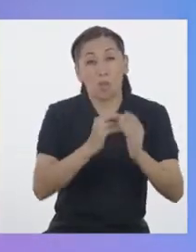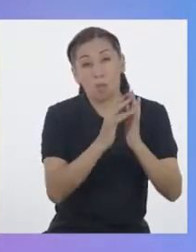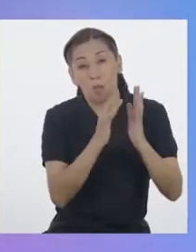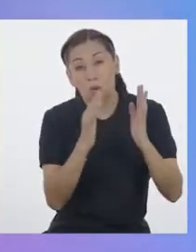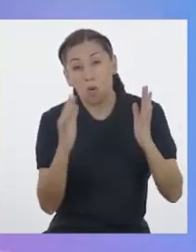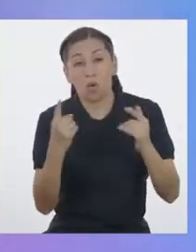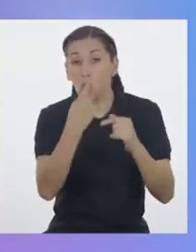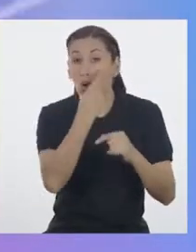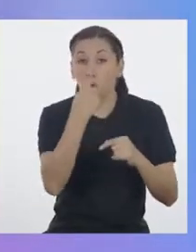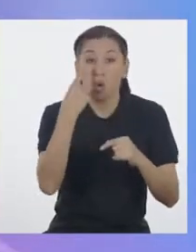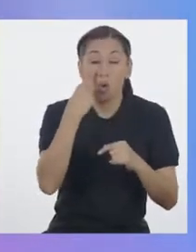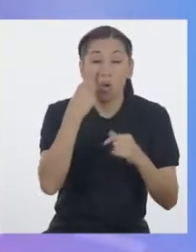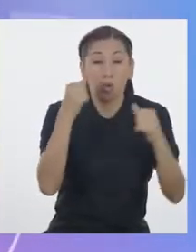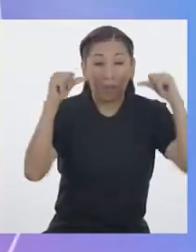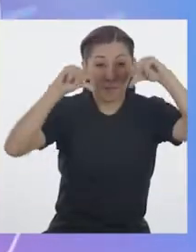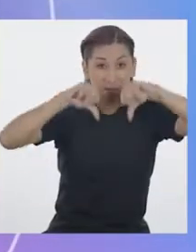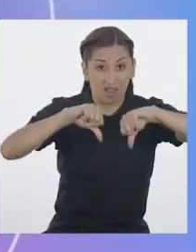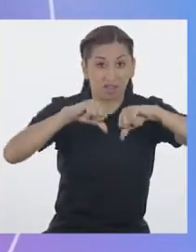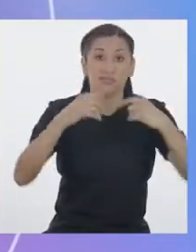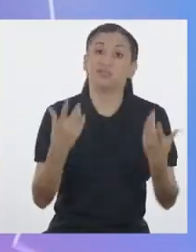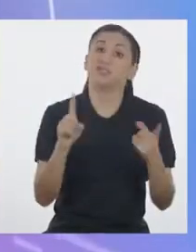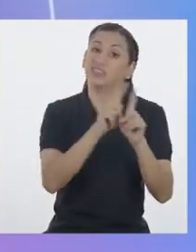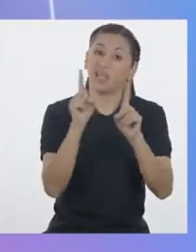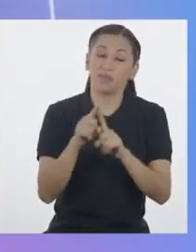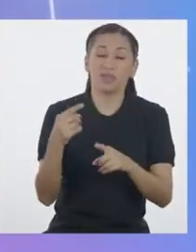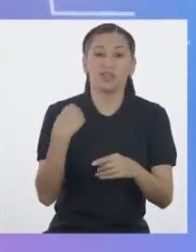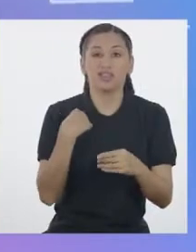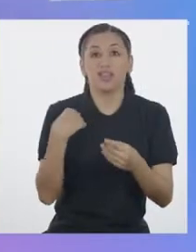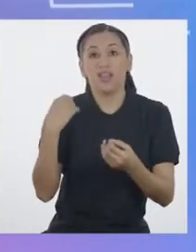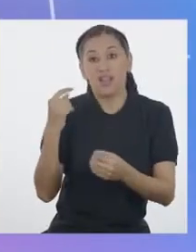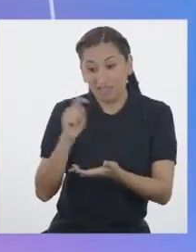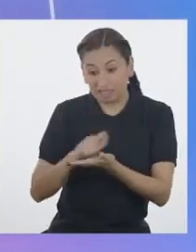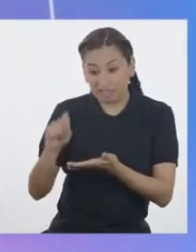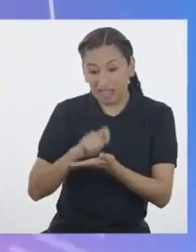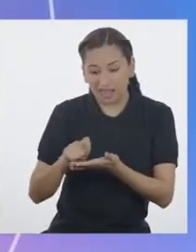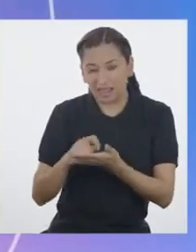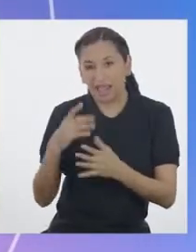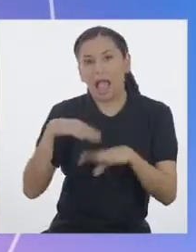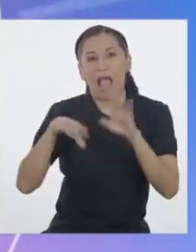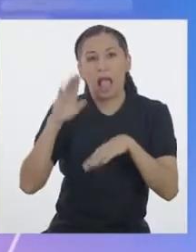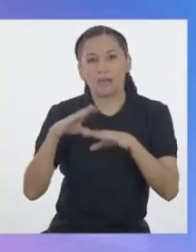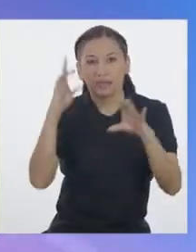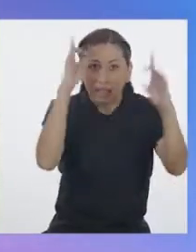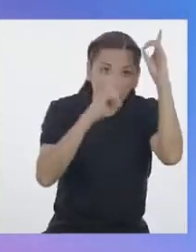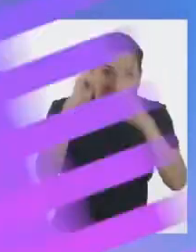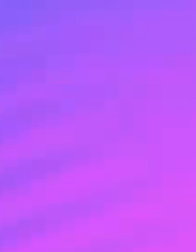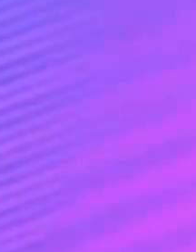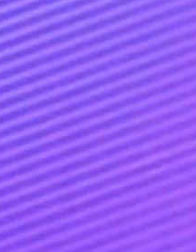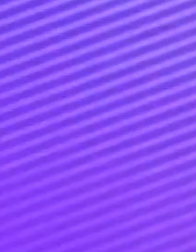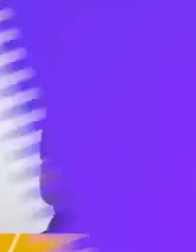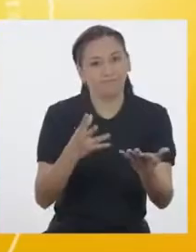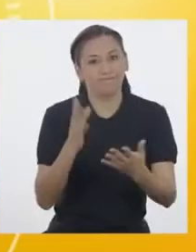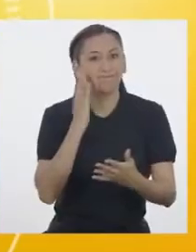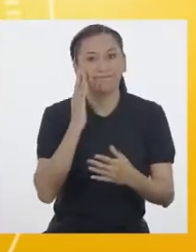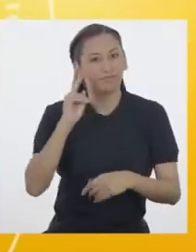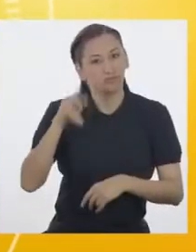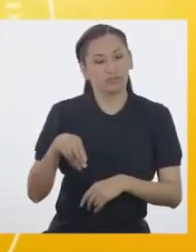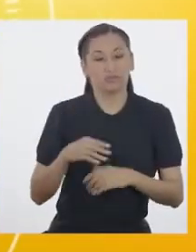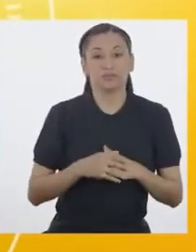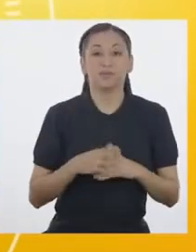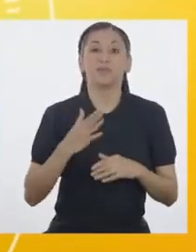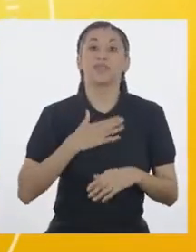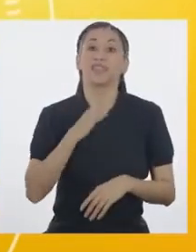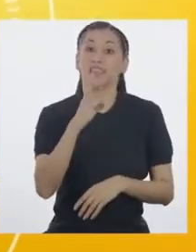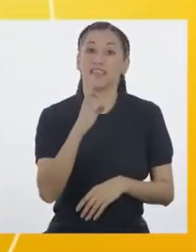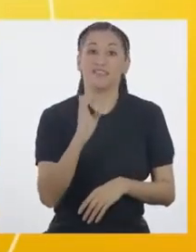Y también nos podíamos distraer de hacer nuestras tareas de colegio Fede es mi